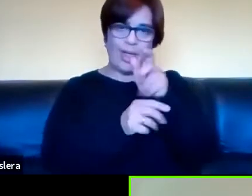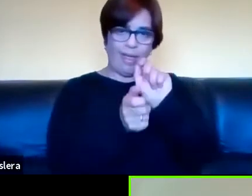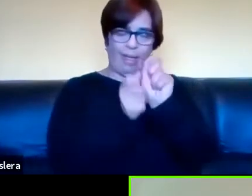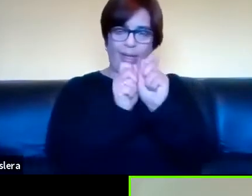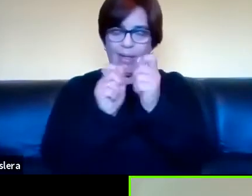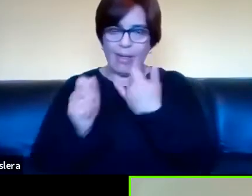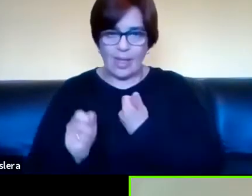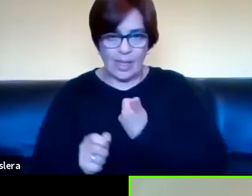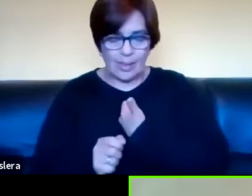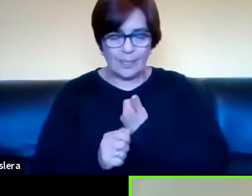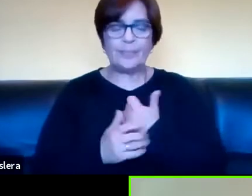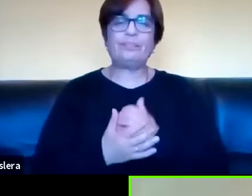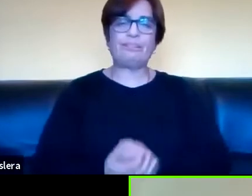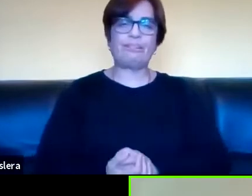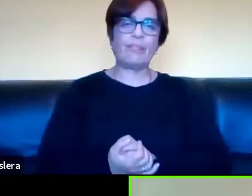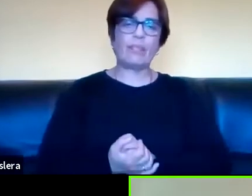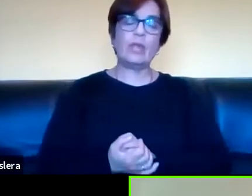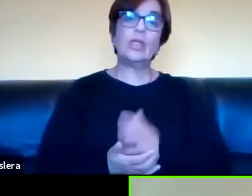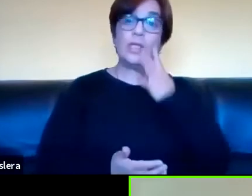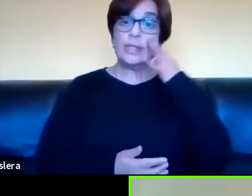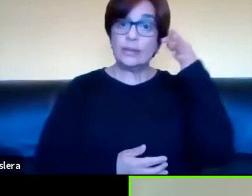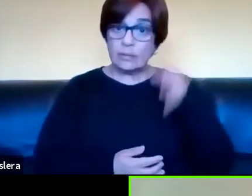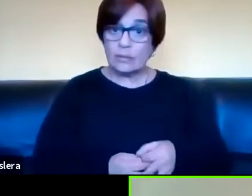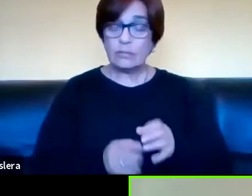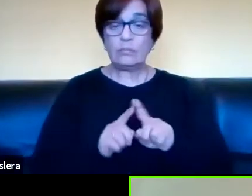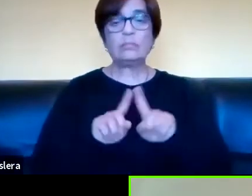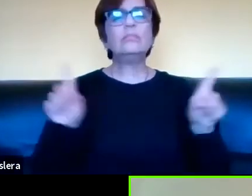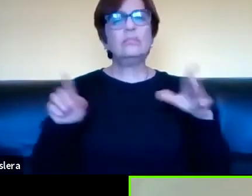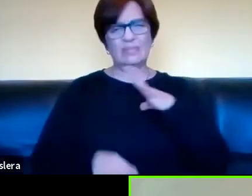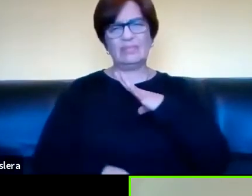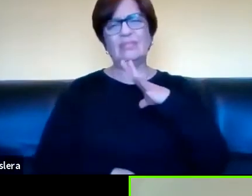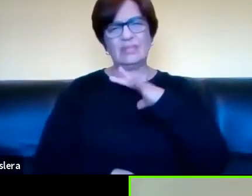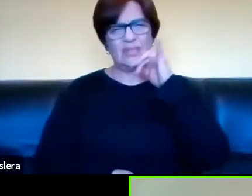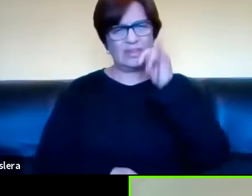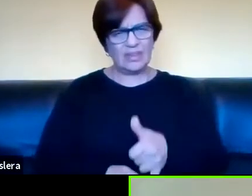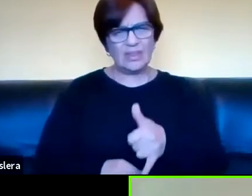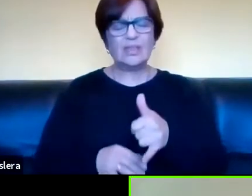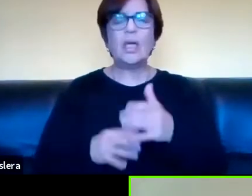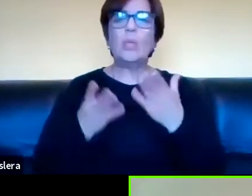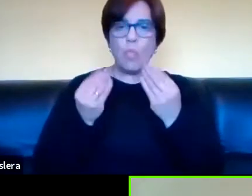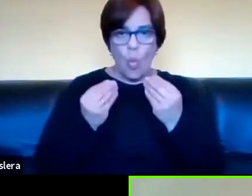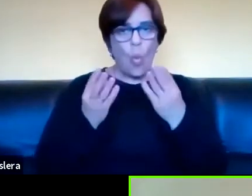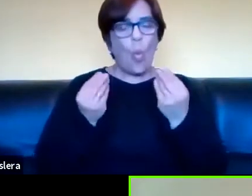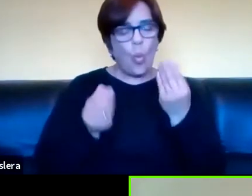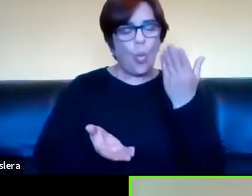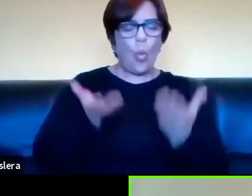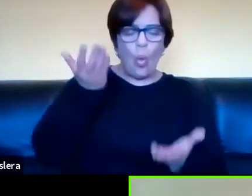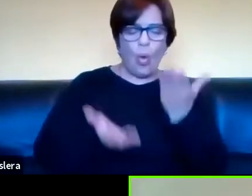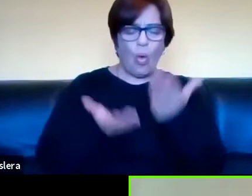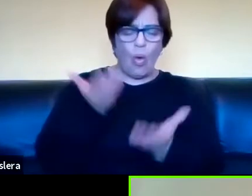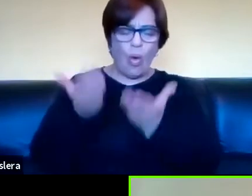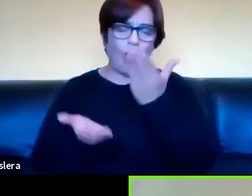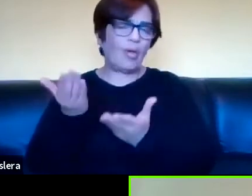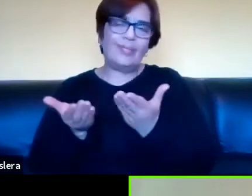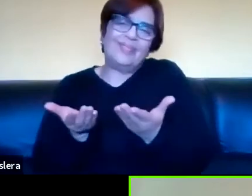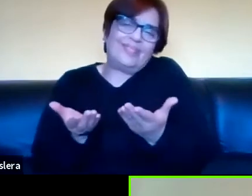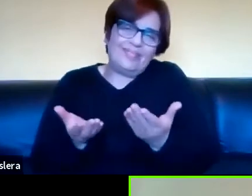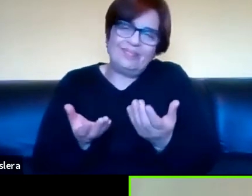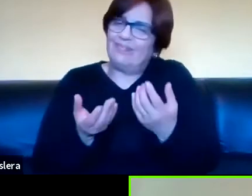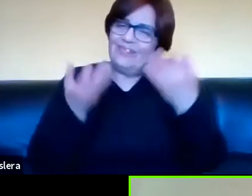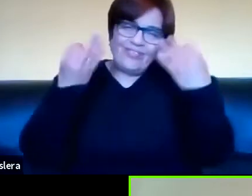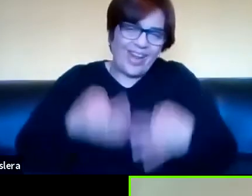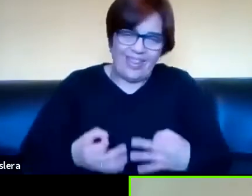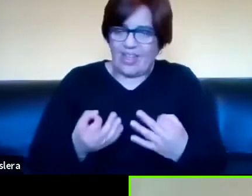bueno, creo que hay diferencias, trabajo bastante en ese tema de las diferencias, pero que no viene al caso, en realidad, porque lo que es